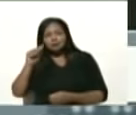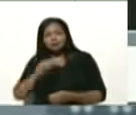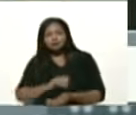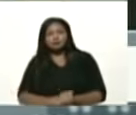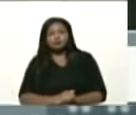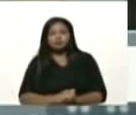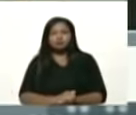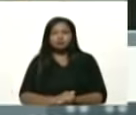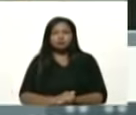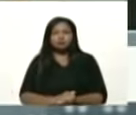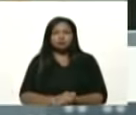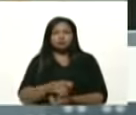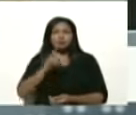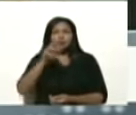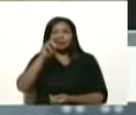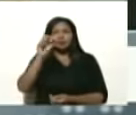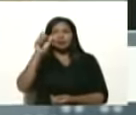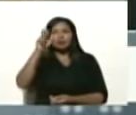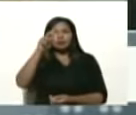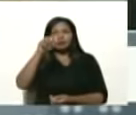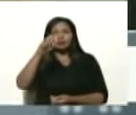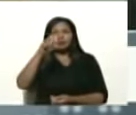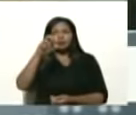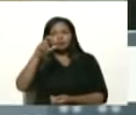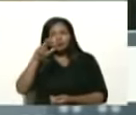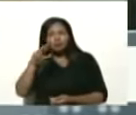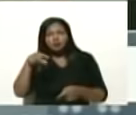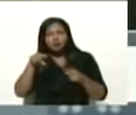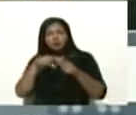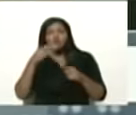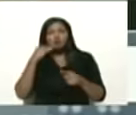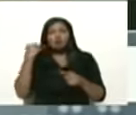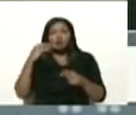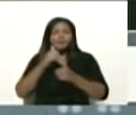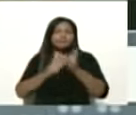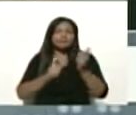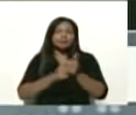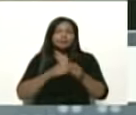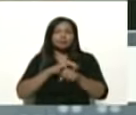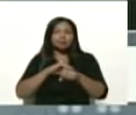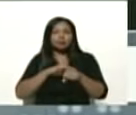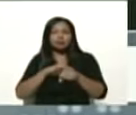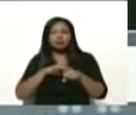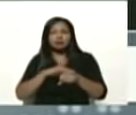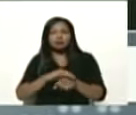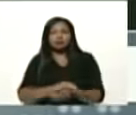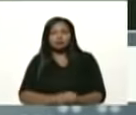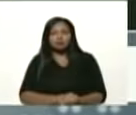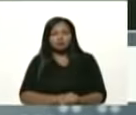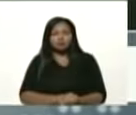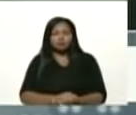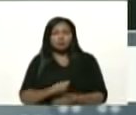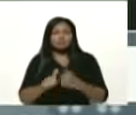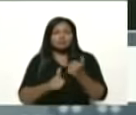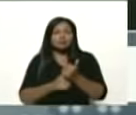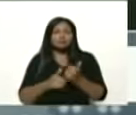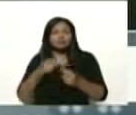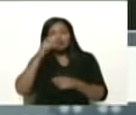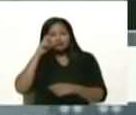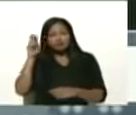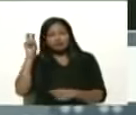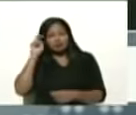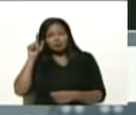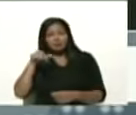a Rander Peña, viceministro para América Latina y el Caribe, joven viceministro, vicecanciller, bueno, mis